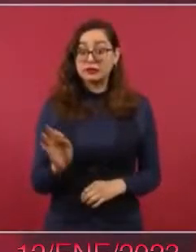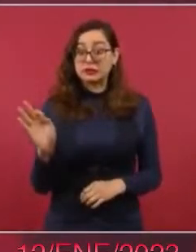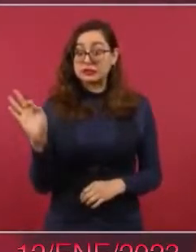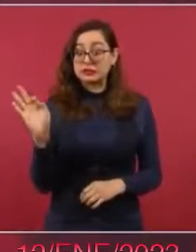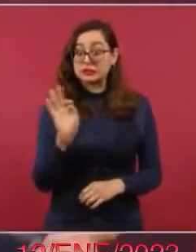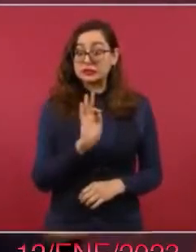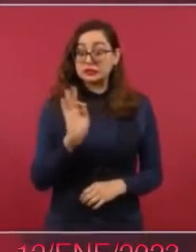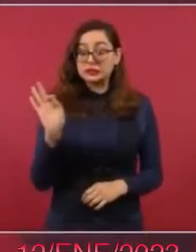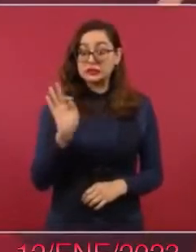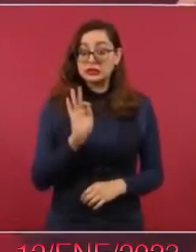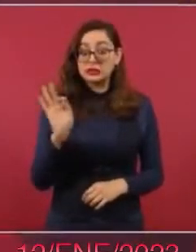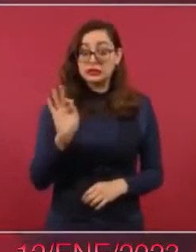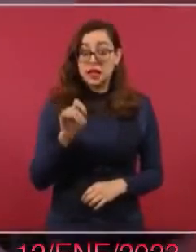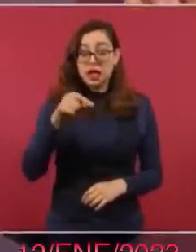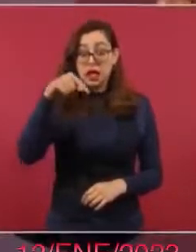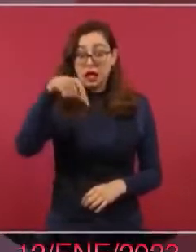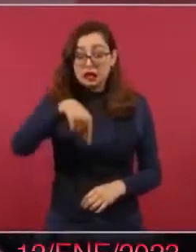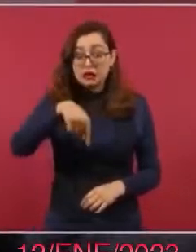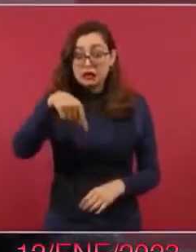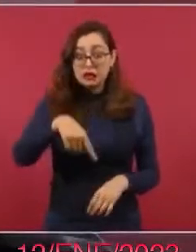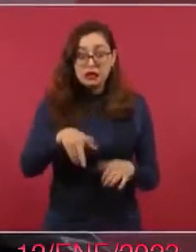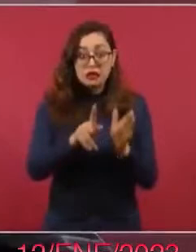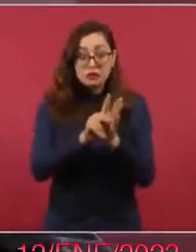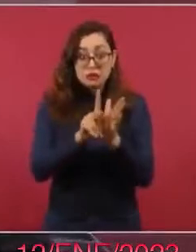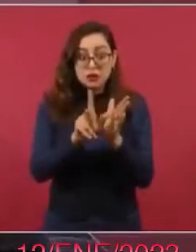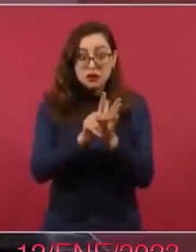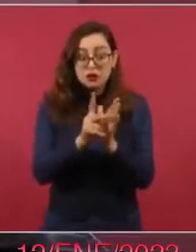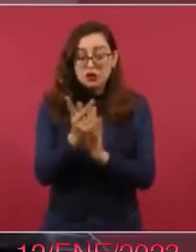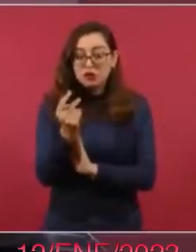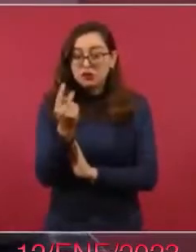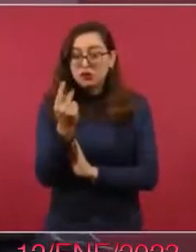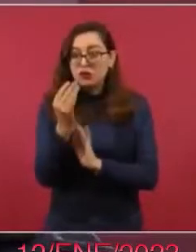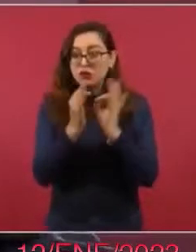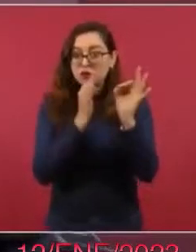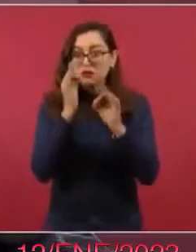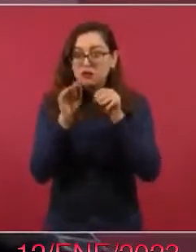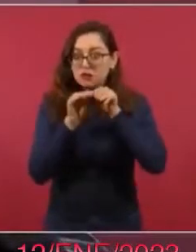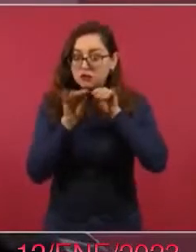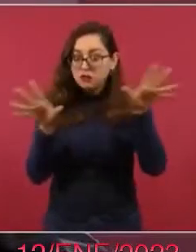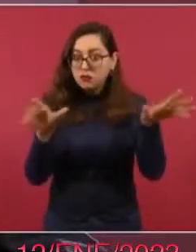no pasen esta serie y